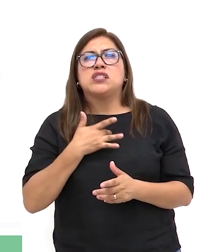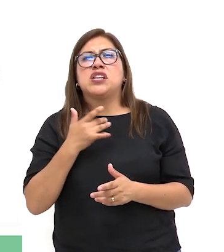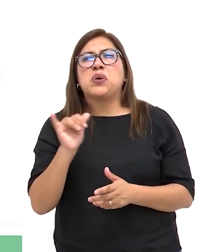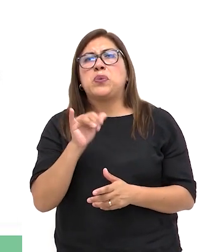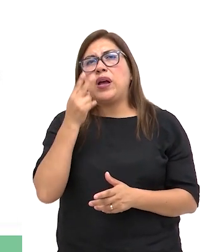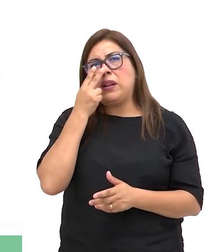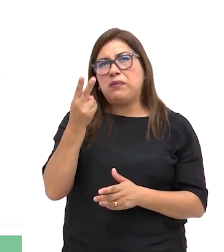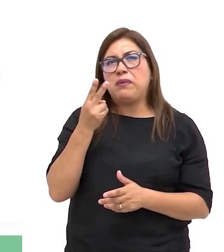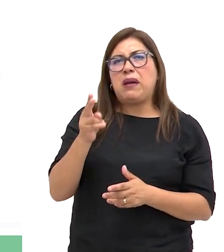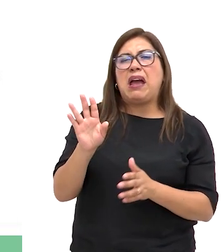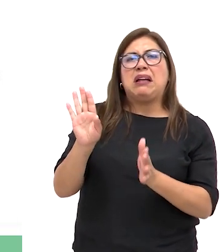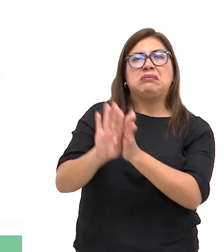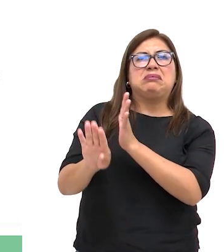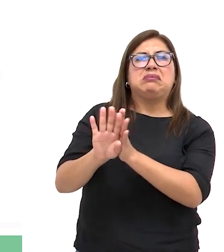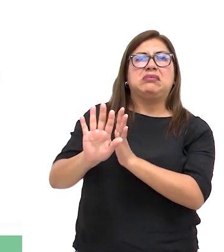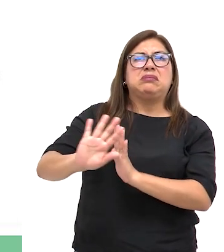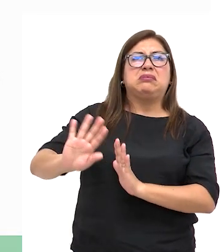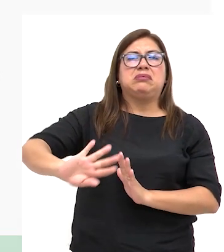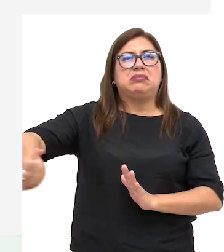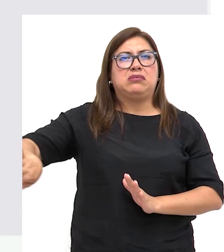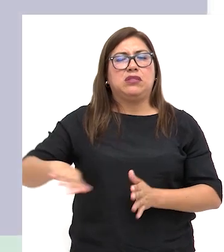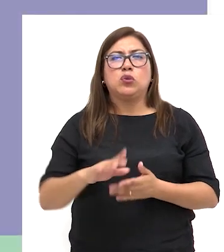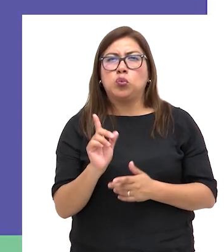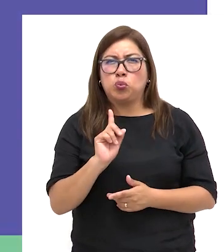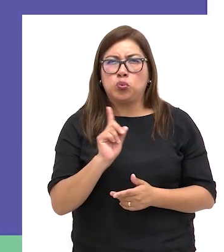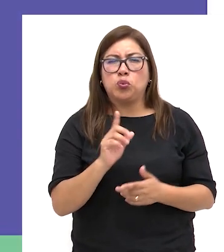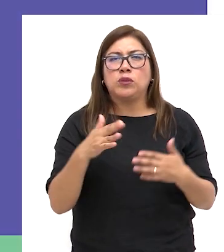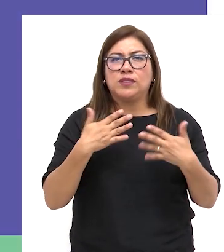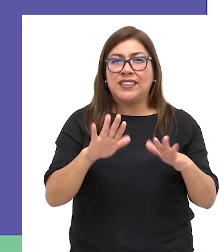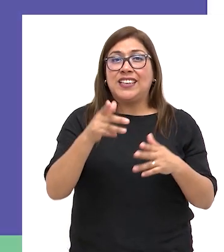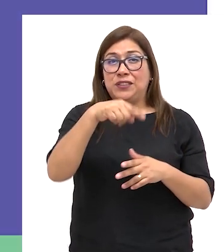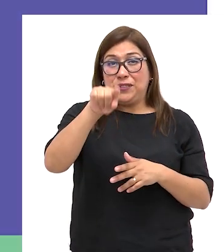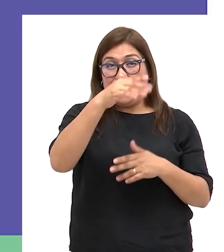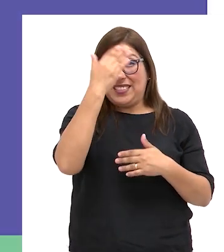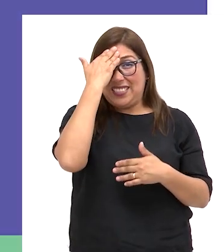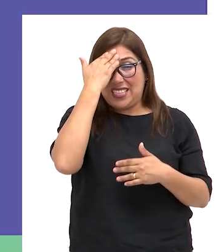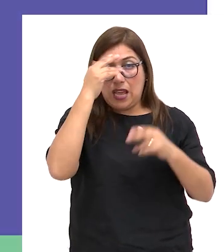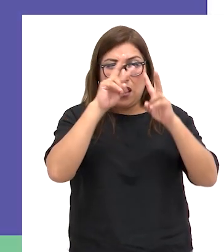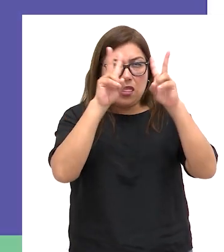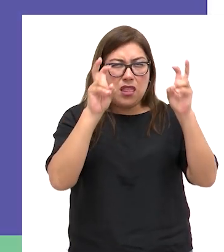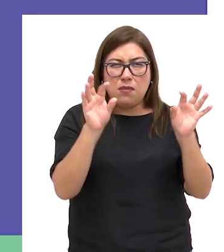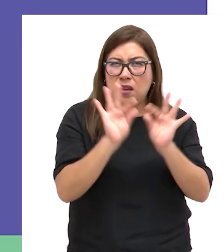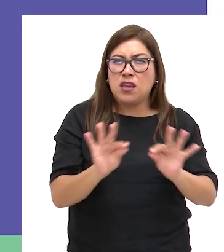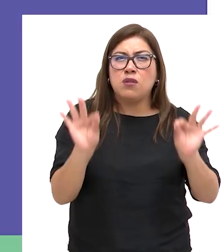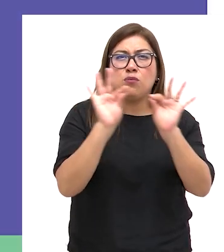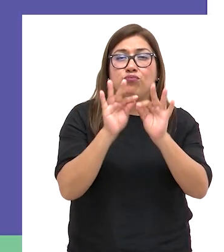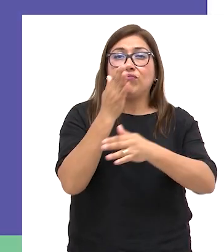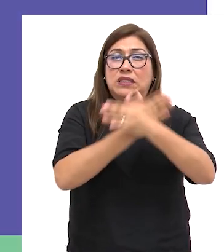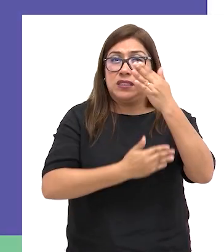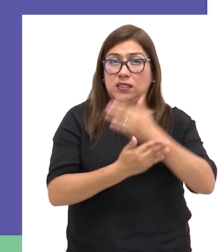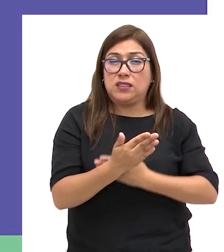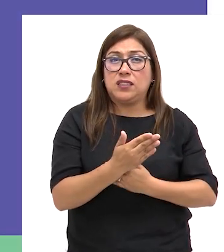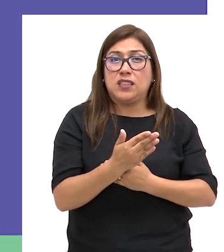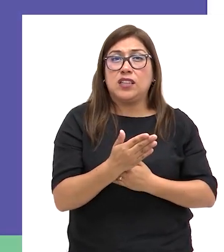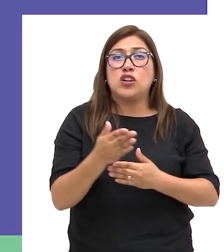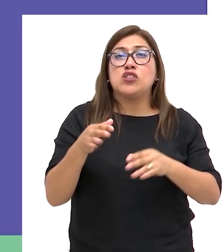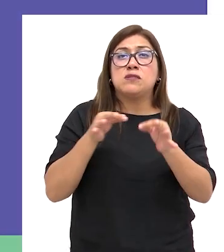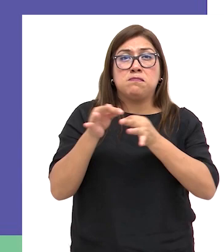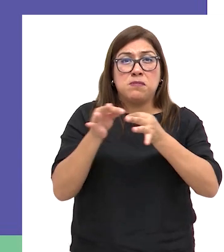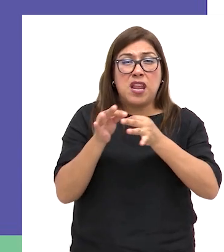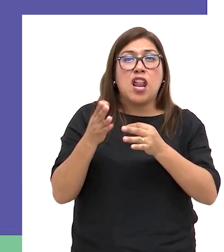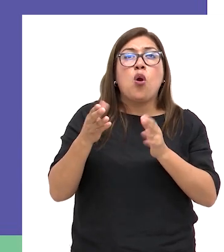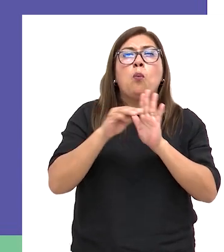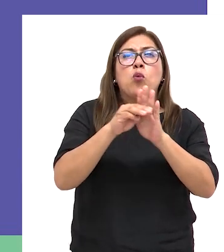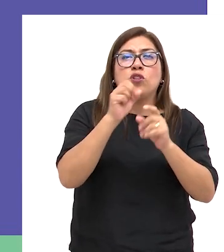sociedad como disminuida o limitada. Ahora que hemos abordado las nociones básicas sobre la discapacidad en